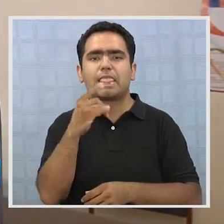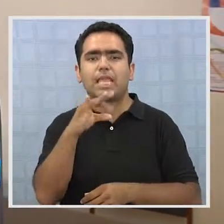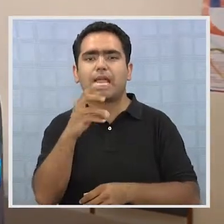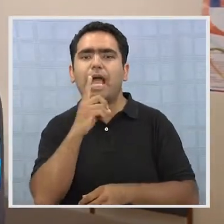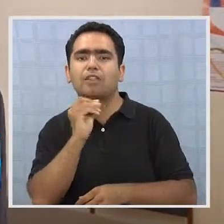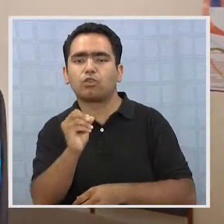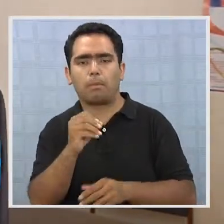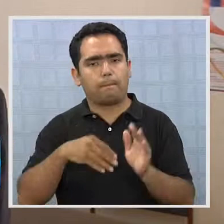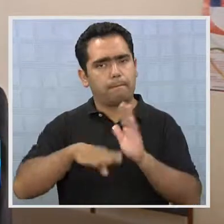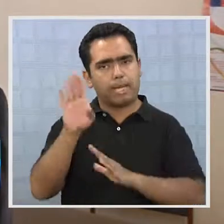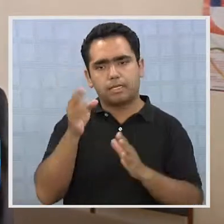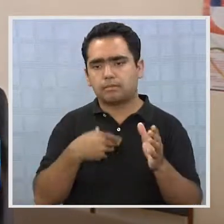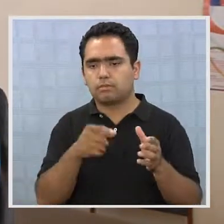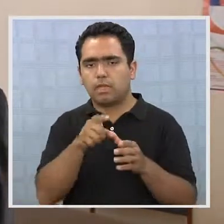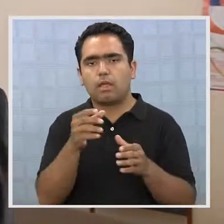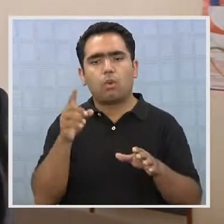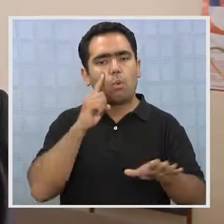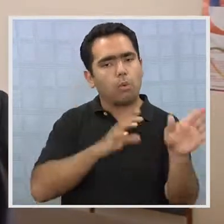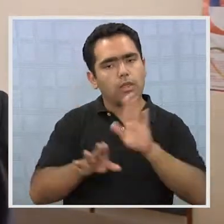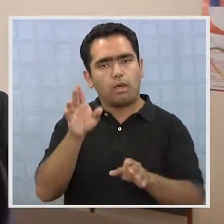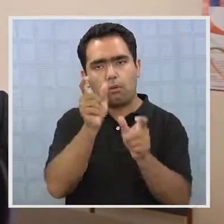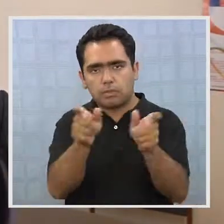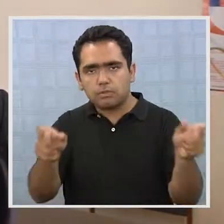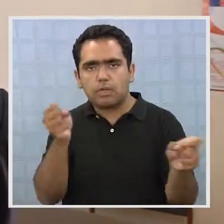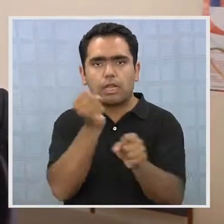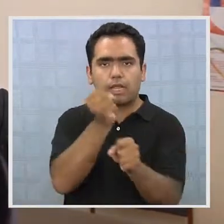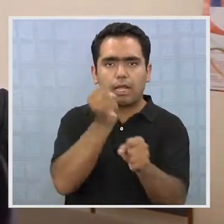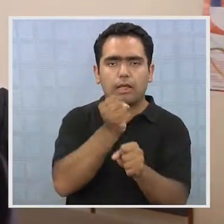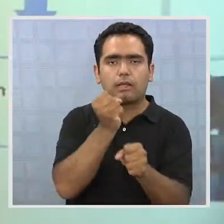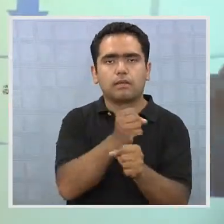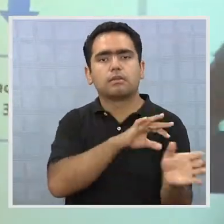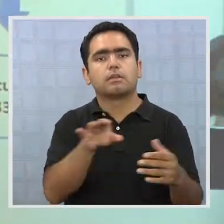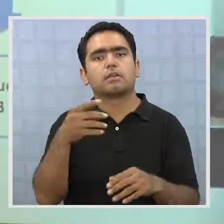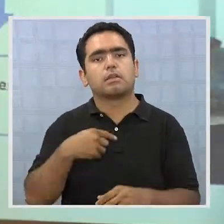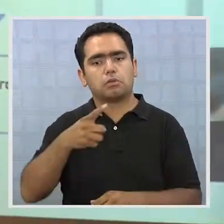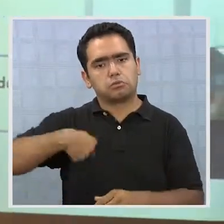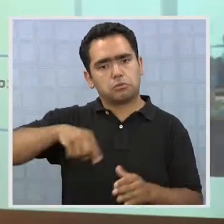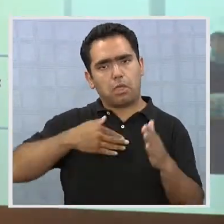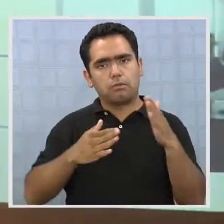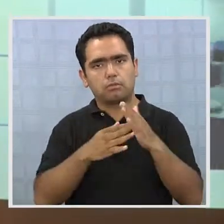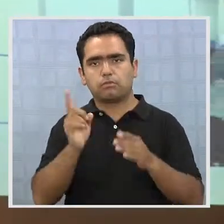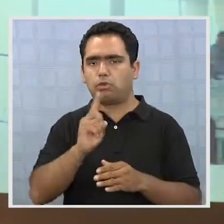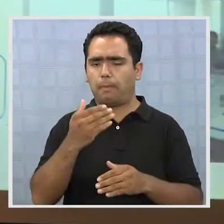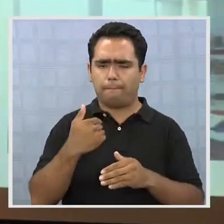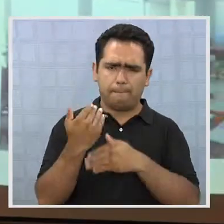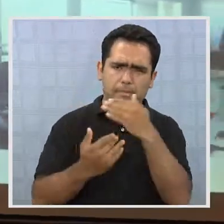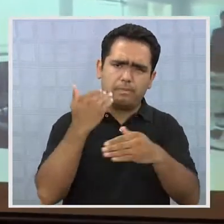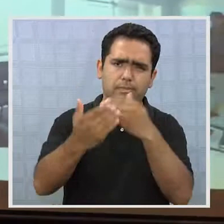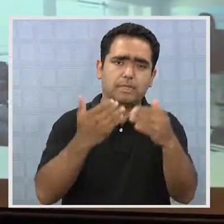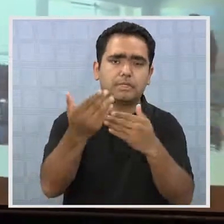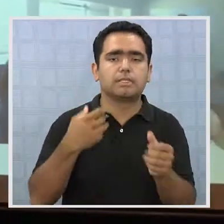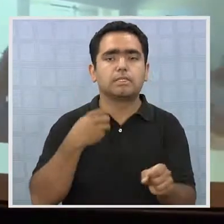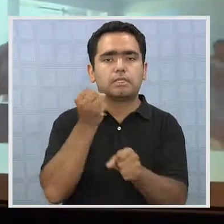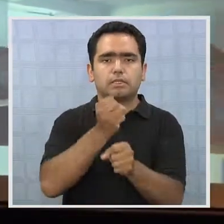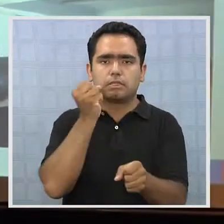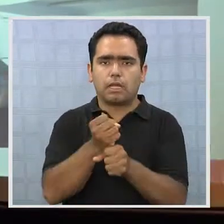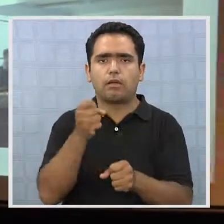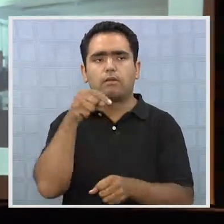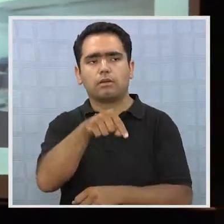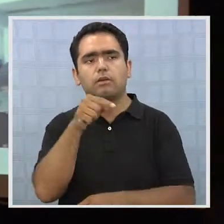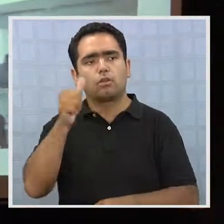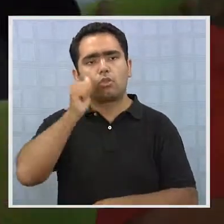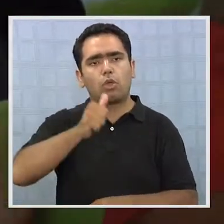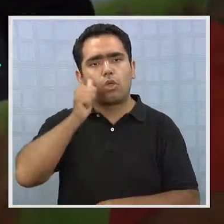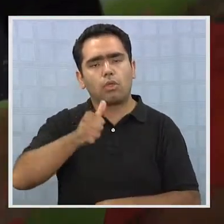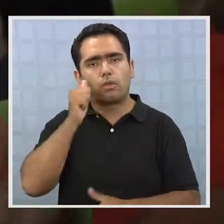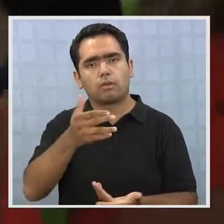motivarnos al futuro a seguir con esos números, no detenernos, ¿no es cierto? Esos números, si bien son buenos, pueden seguir mejorando. Y eso es un trabajo realmente